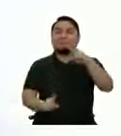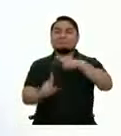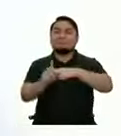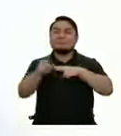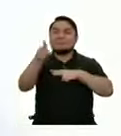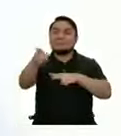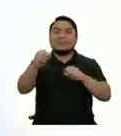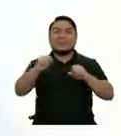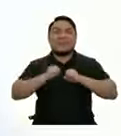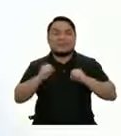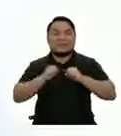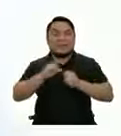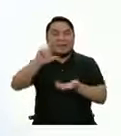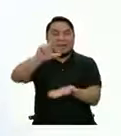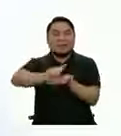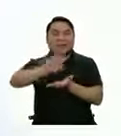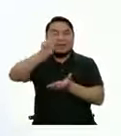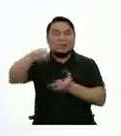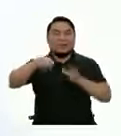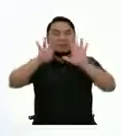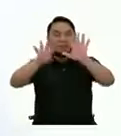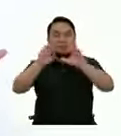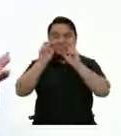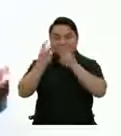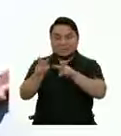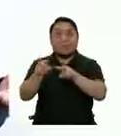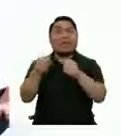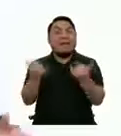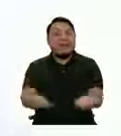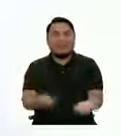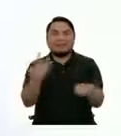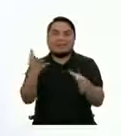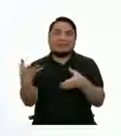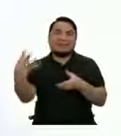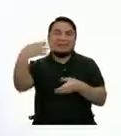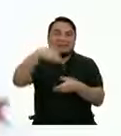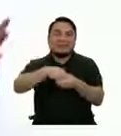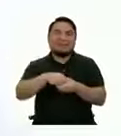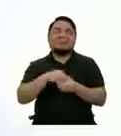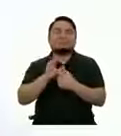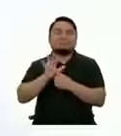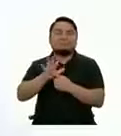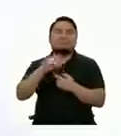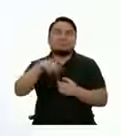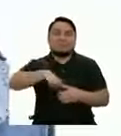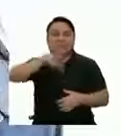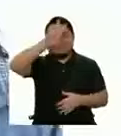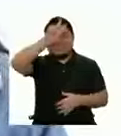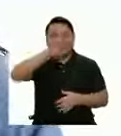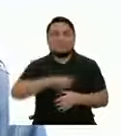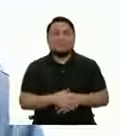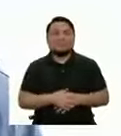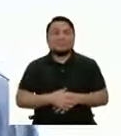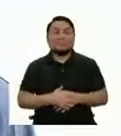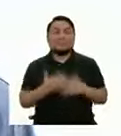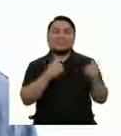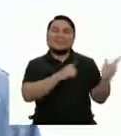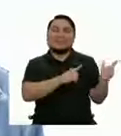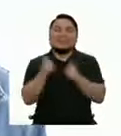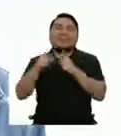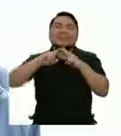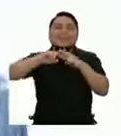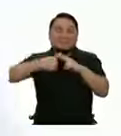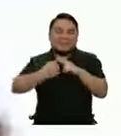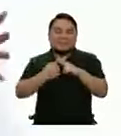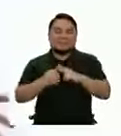presentes en los Juegos Lima 2019 Y que ahora son parte del legado de nuestro país ¡Listos!